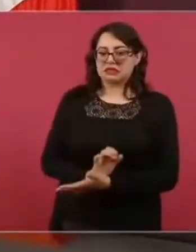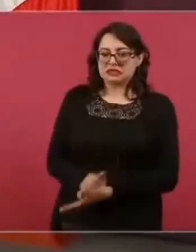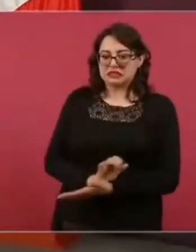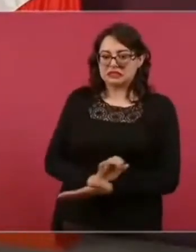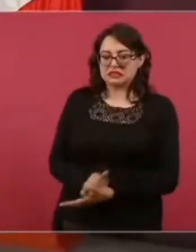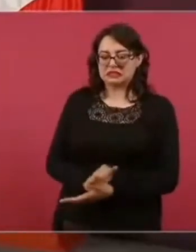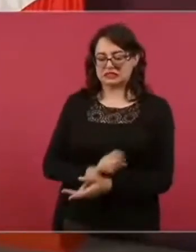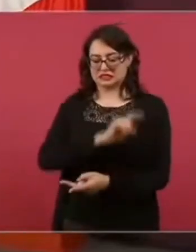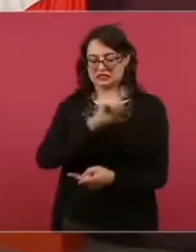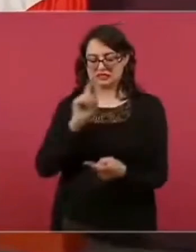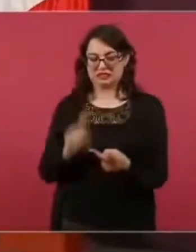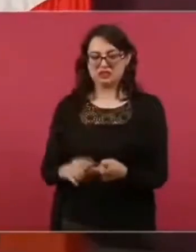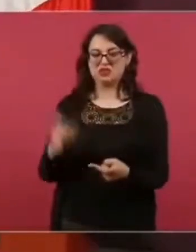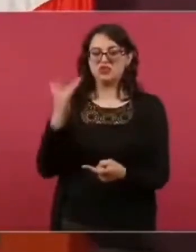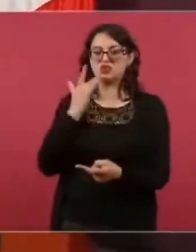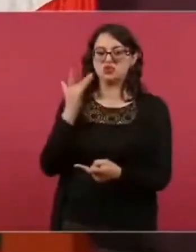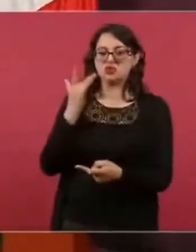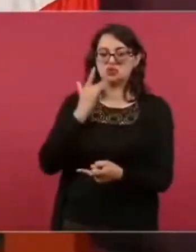derecha